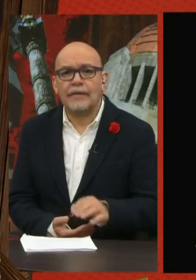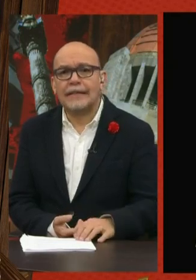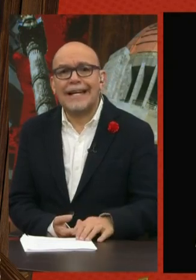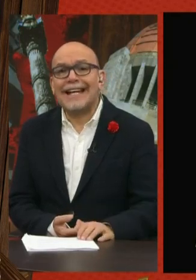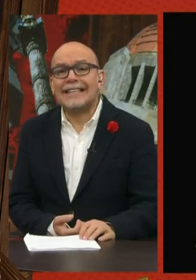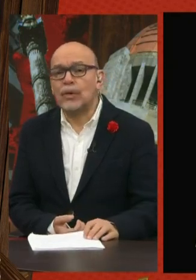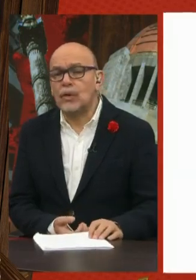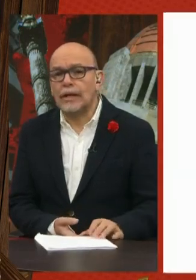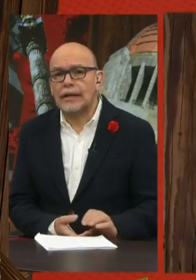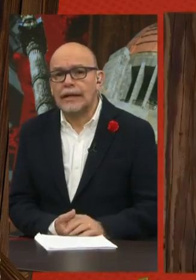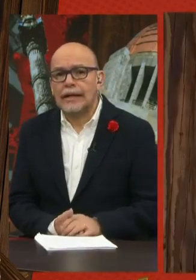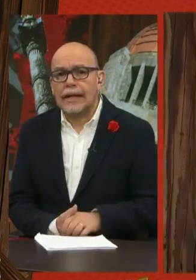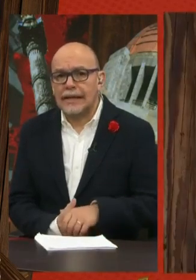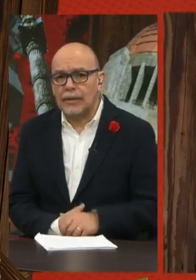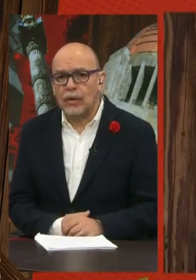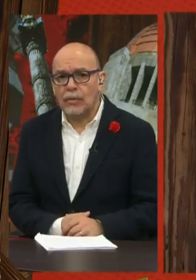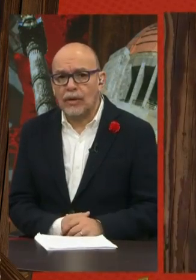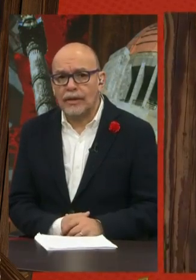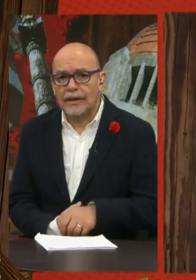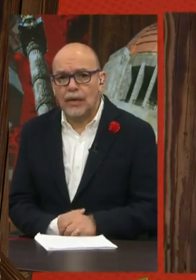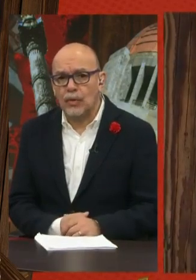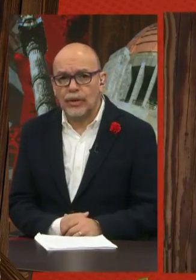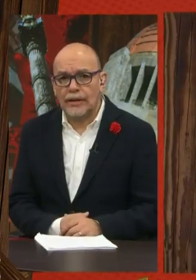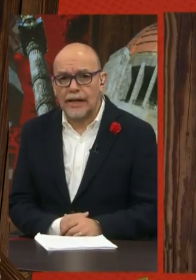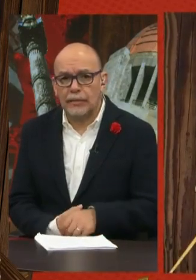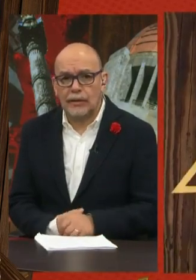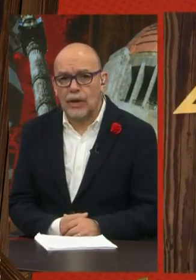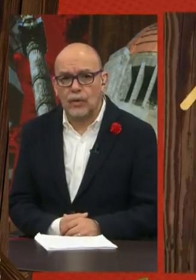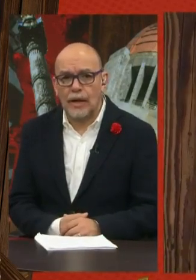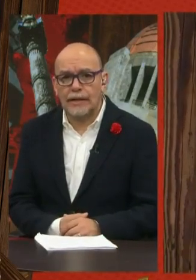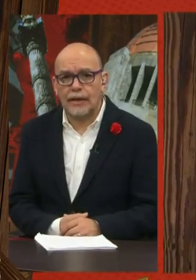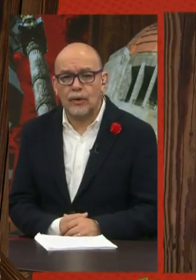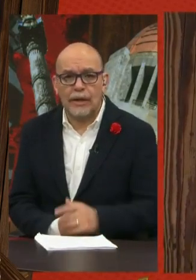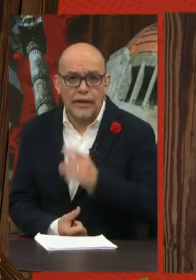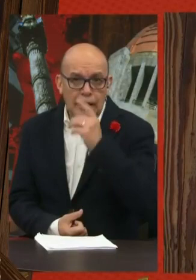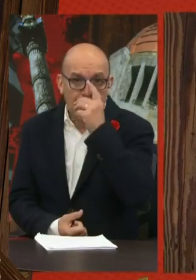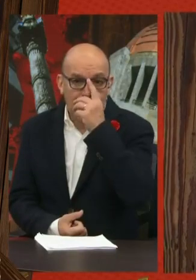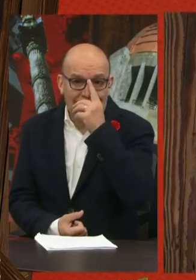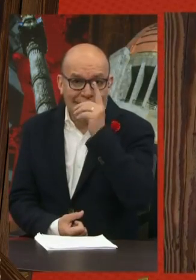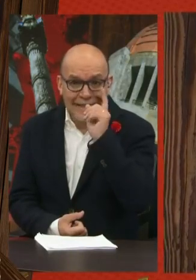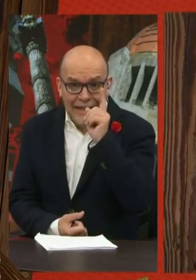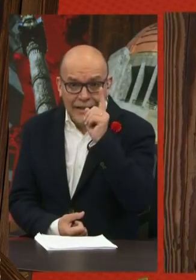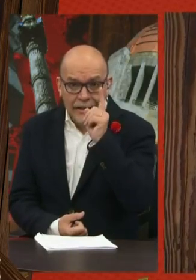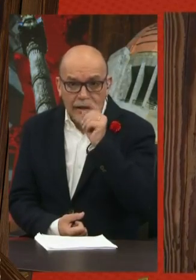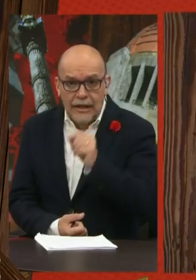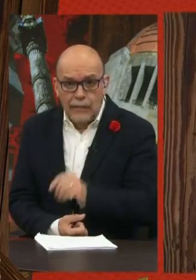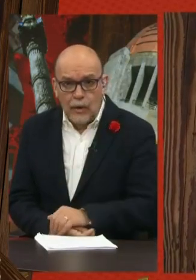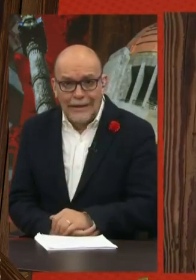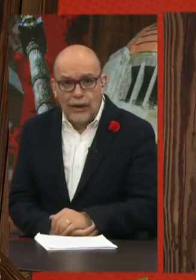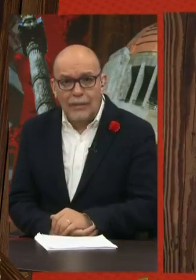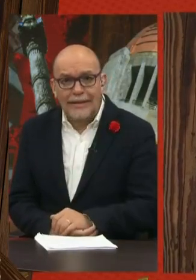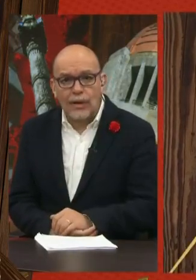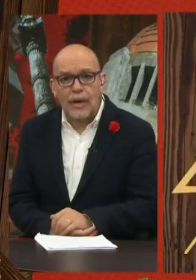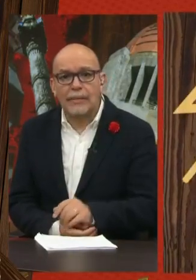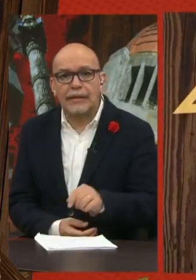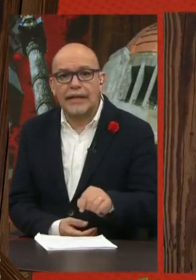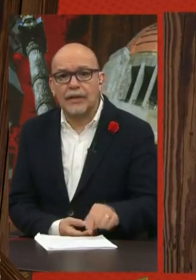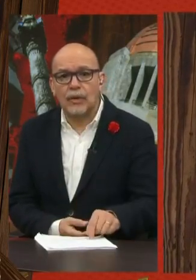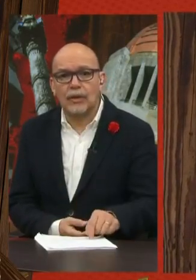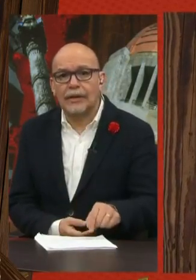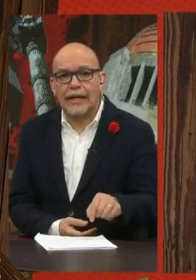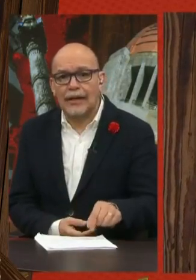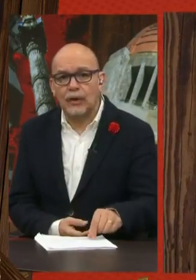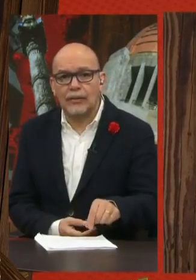Bueno, la fiscalía asegura que recibió numerosas denuncias al respecto, las cuales suman más de 100. Por lo que se ha comenzado la